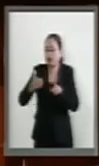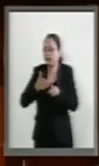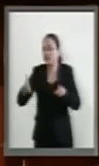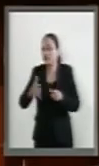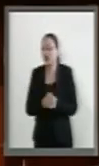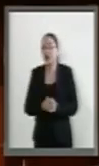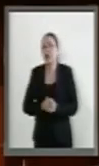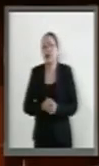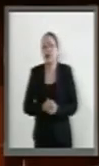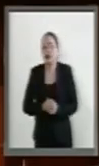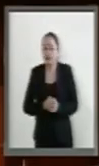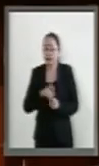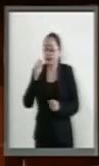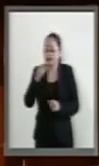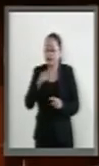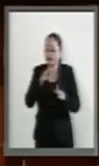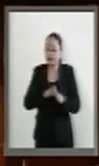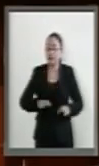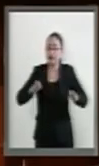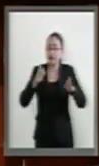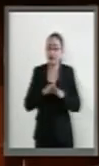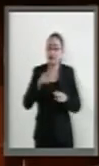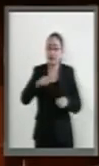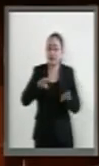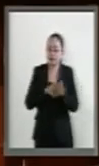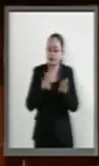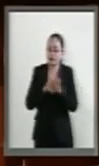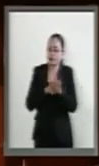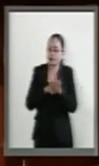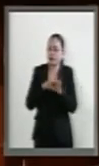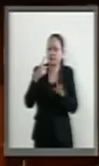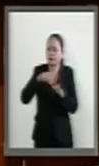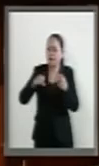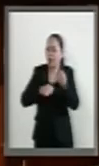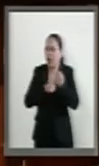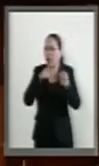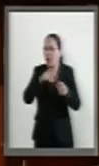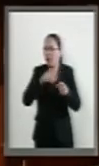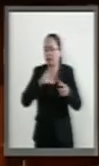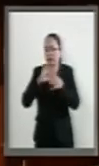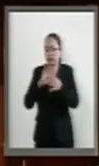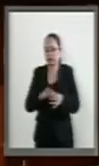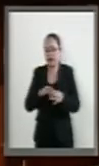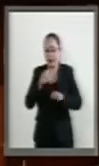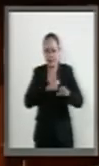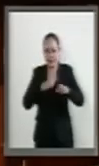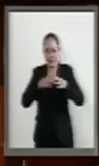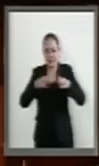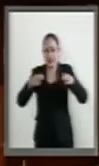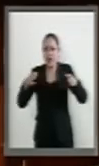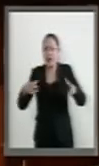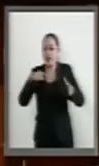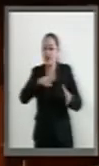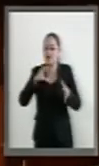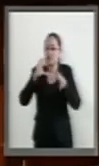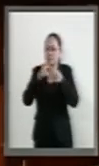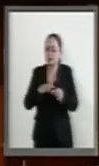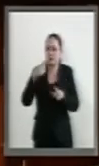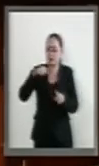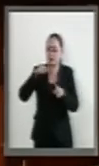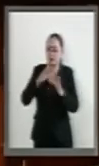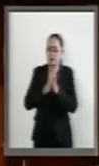particular énfasis en cómo fortalecer el encadenamiento de las pequeñas y medianas empresas en